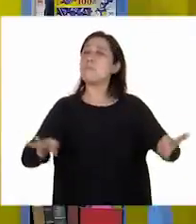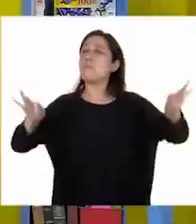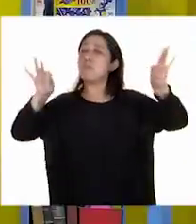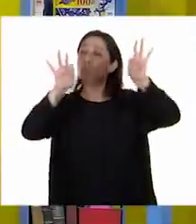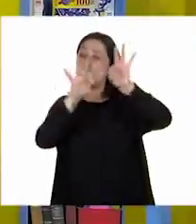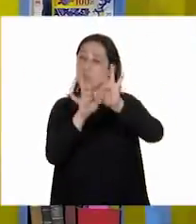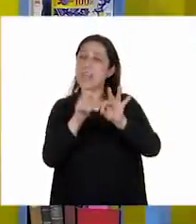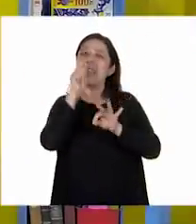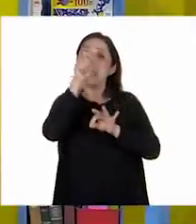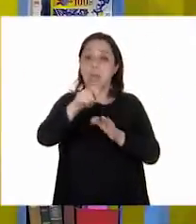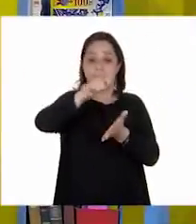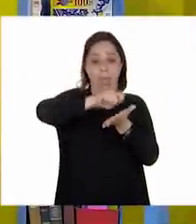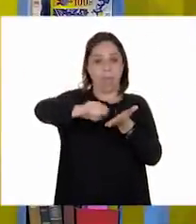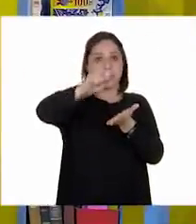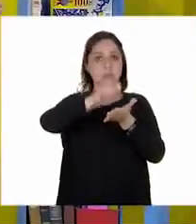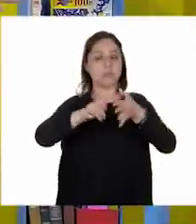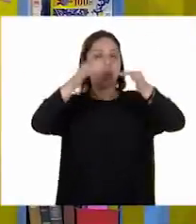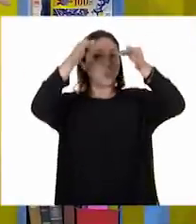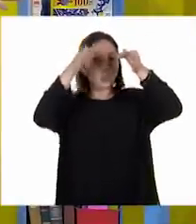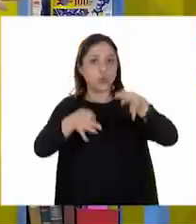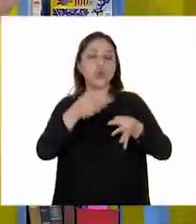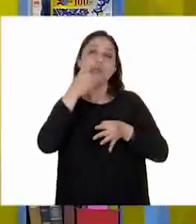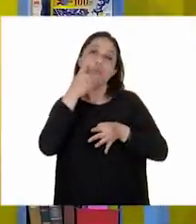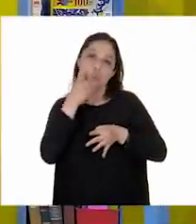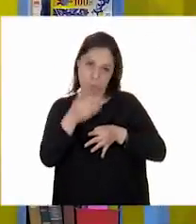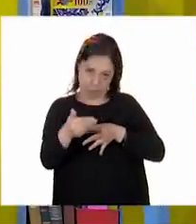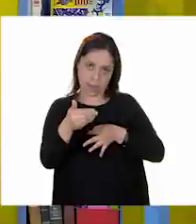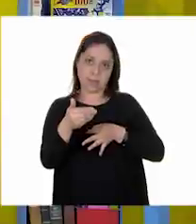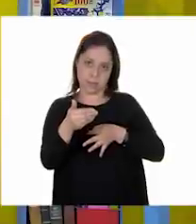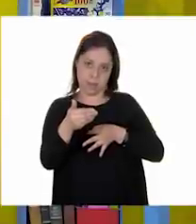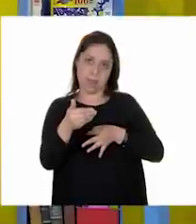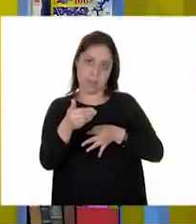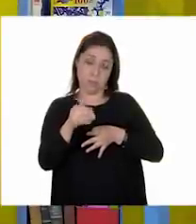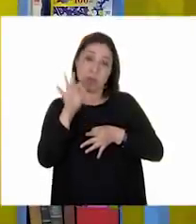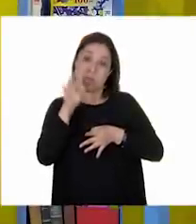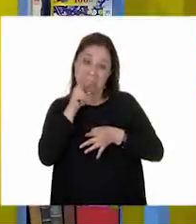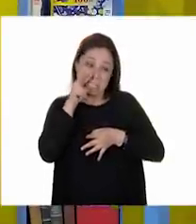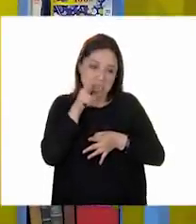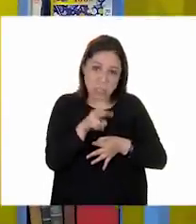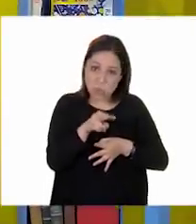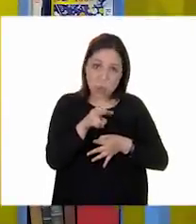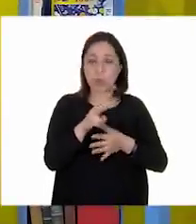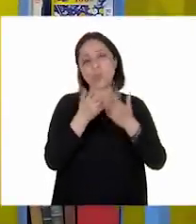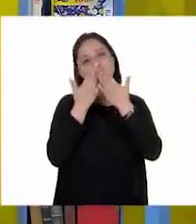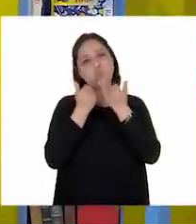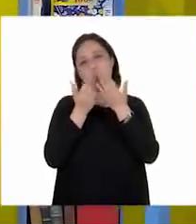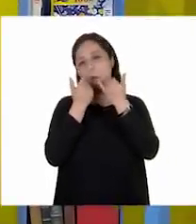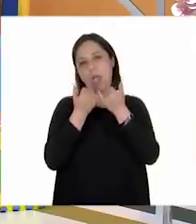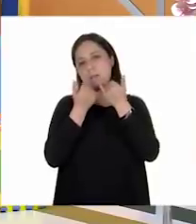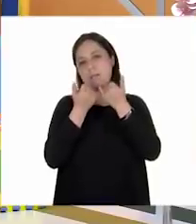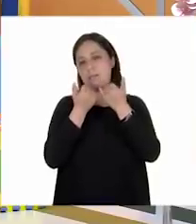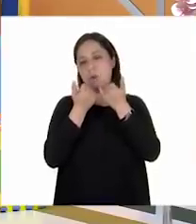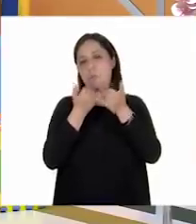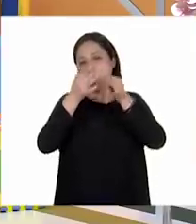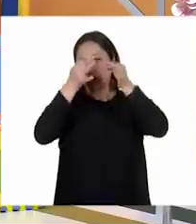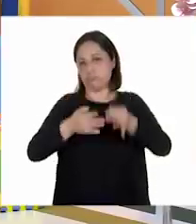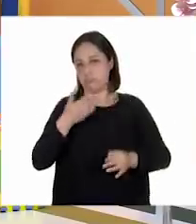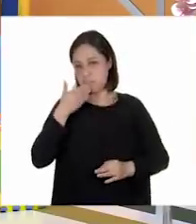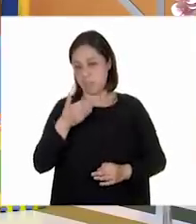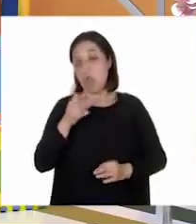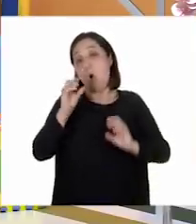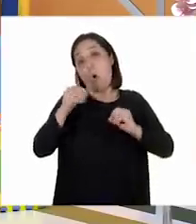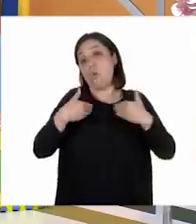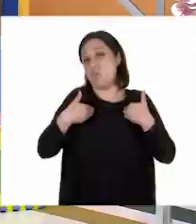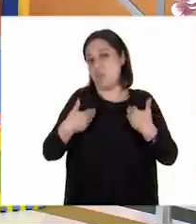pendientes de que esté bien escrito. Porque si no, entonces pues no va a cumplir con lo mínimo necesario. No, no se entiende, ¿verdad?